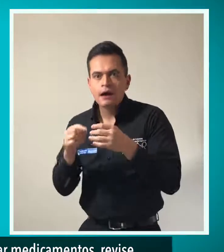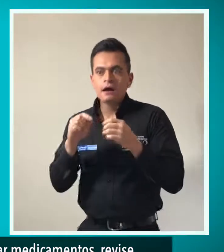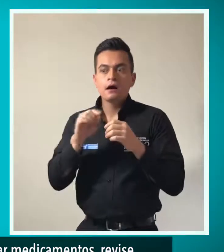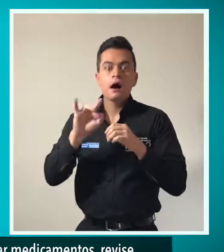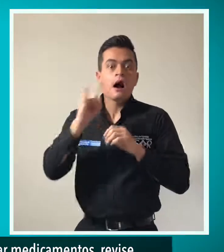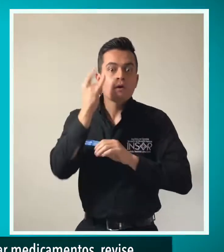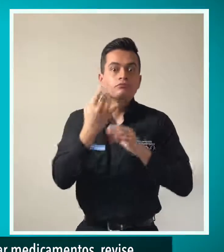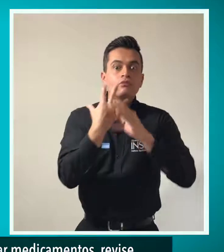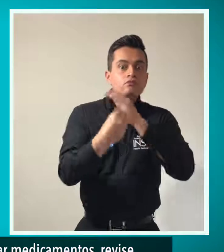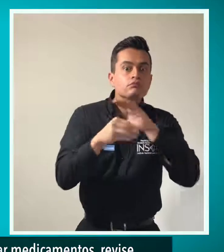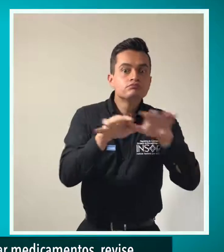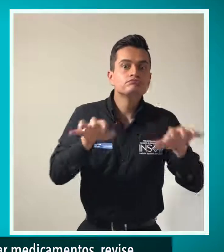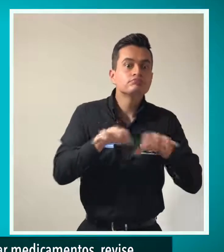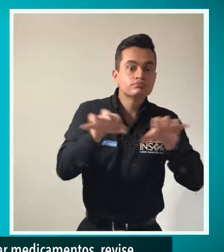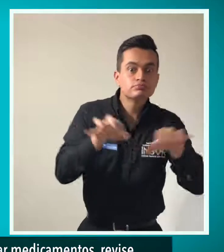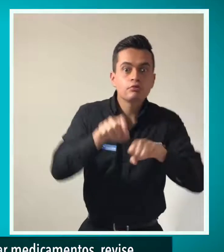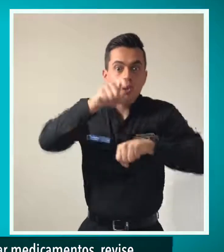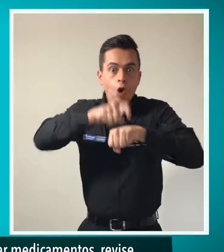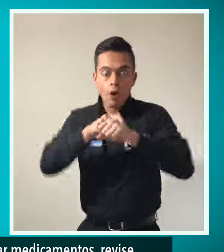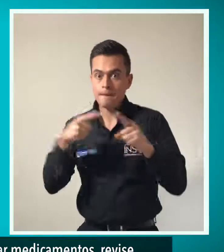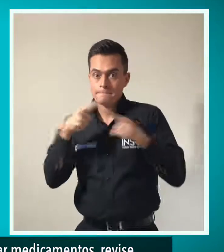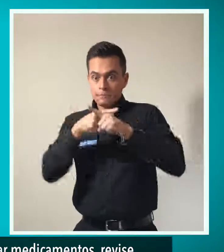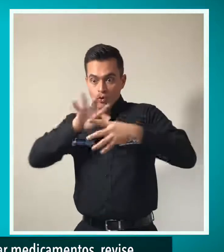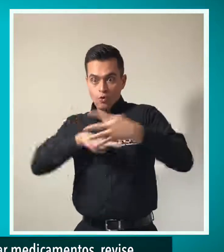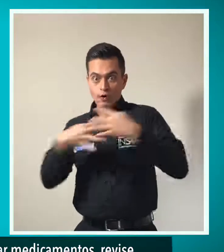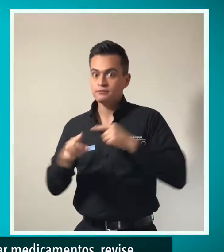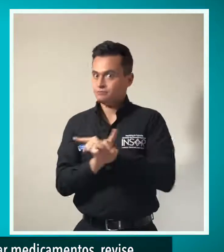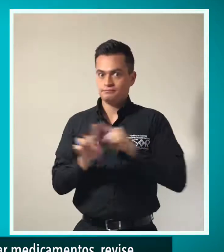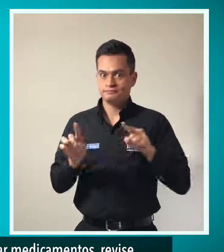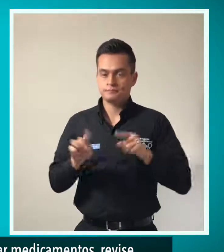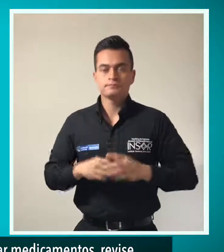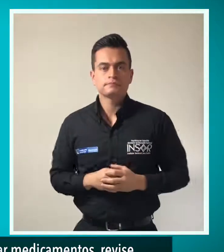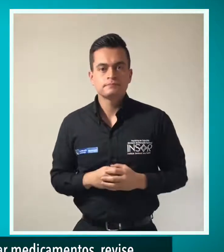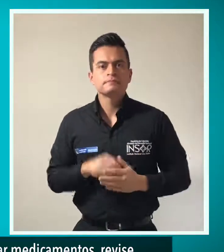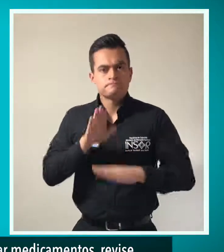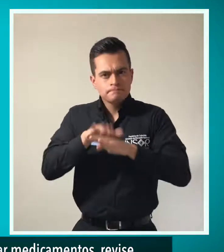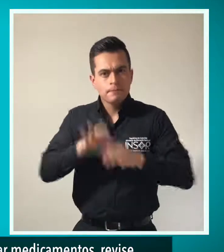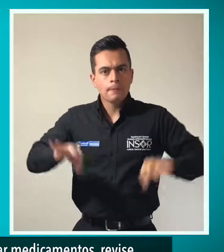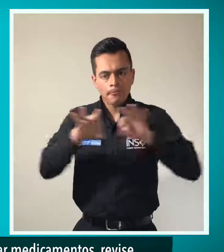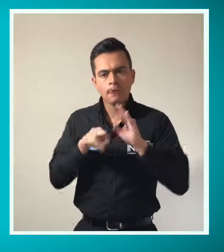medicamentos, revise que la hora de salida no coincida con la administración de estos.